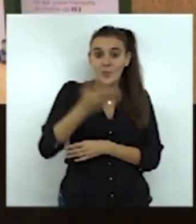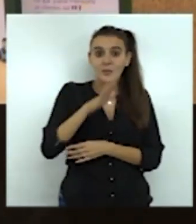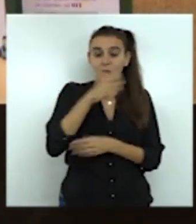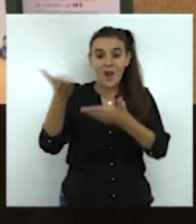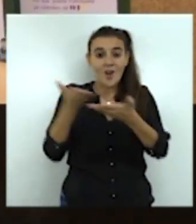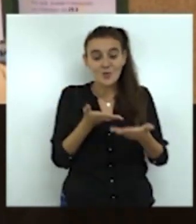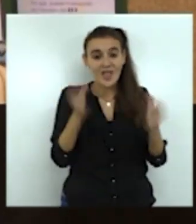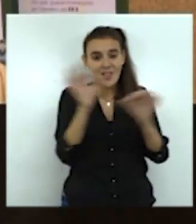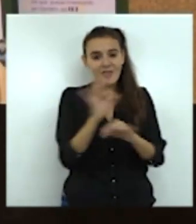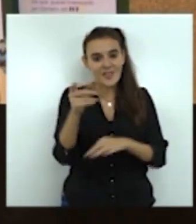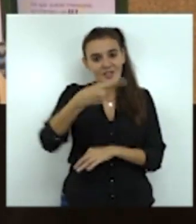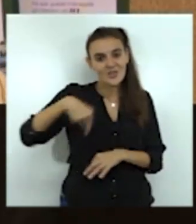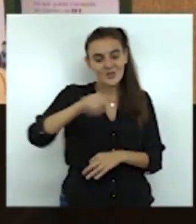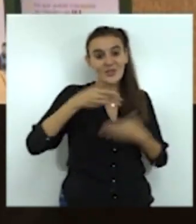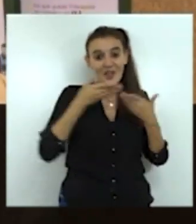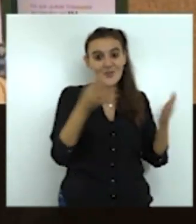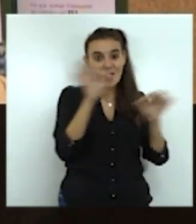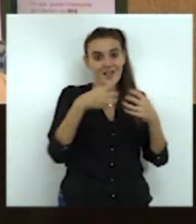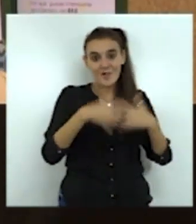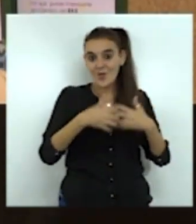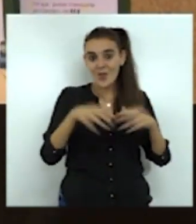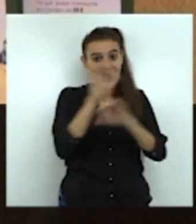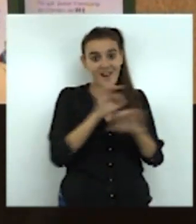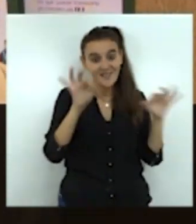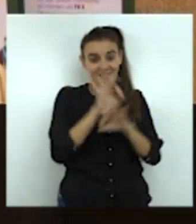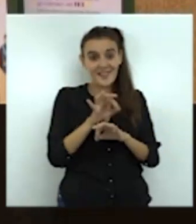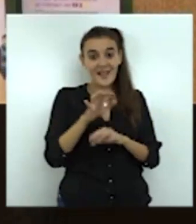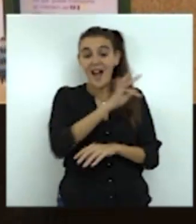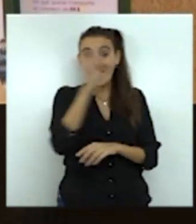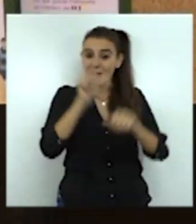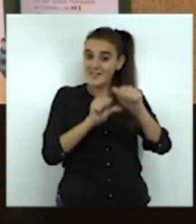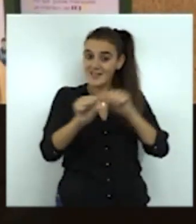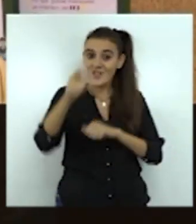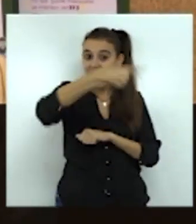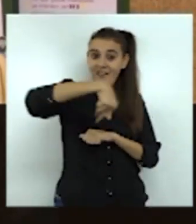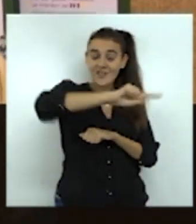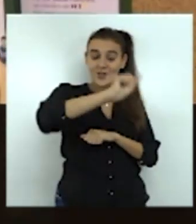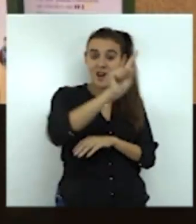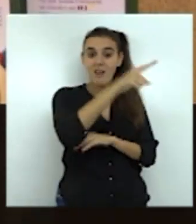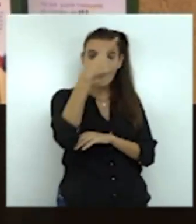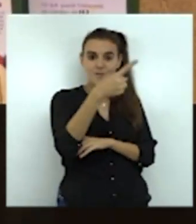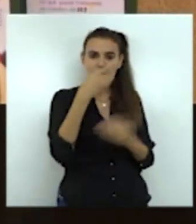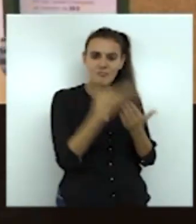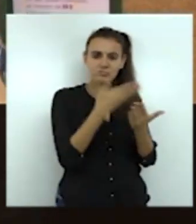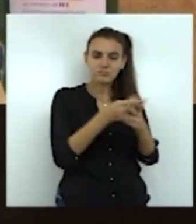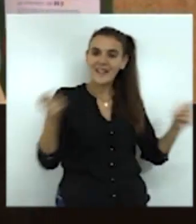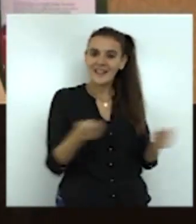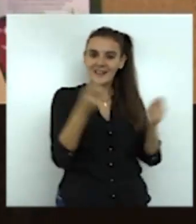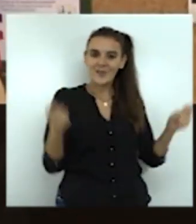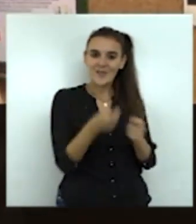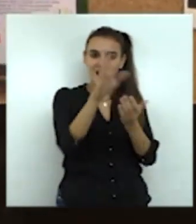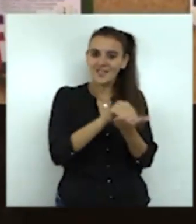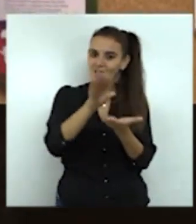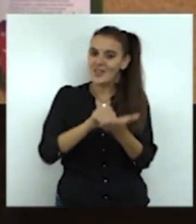podríamos estar ahí funcionando. Y además este año han sido ellos los primeros en empezar la campaña de la gran recogida. Es decir,